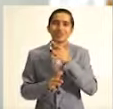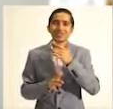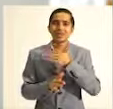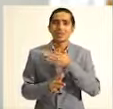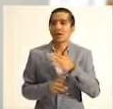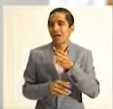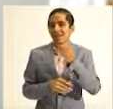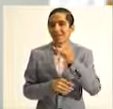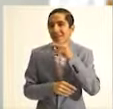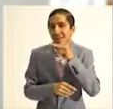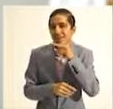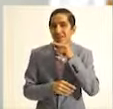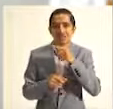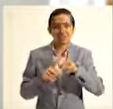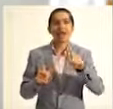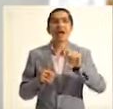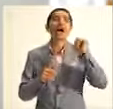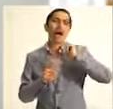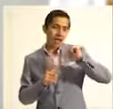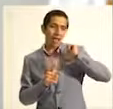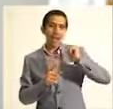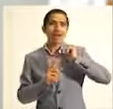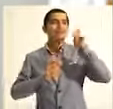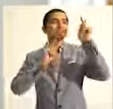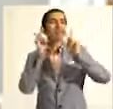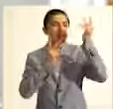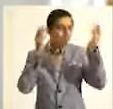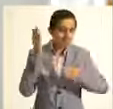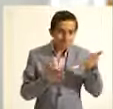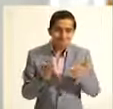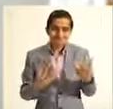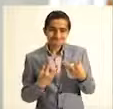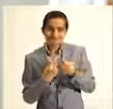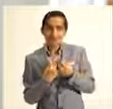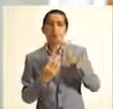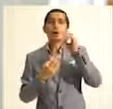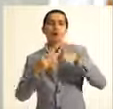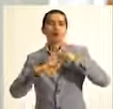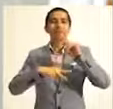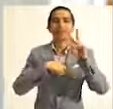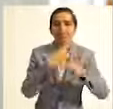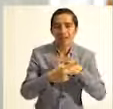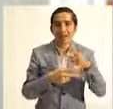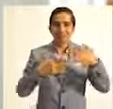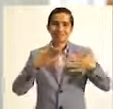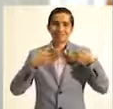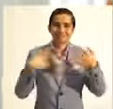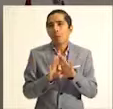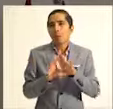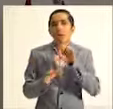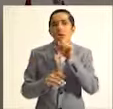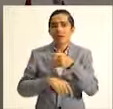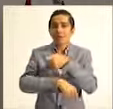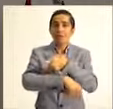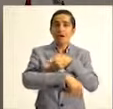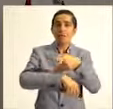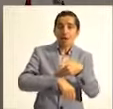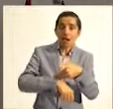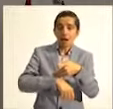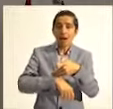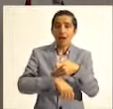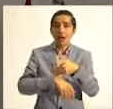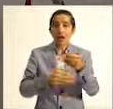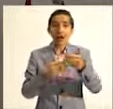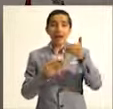diferente, porque antes venían a visitarnos o íbamos a visitar, íbamos a celebrar. Incluso con las